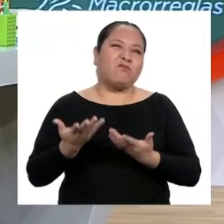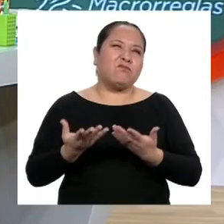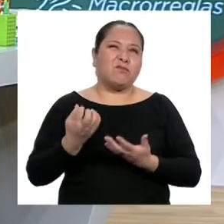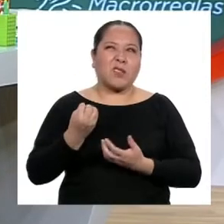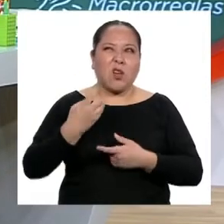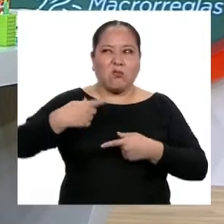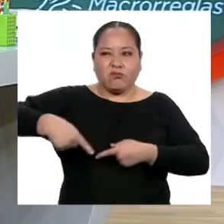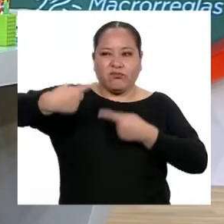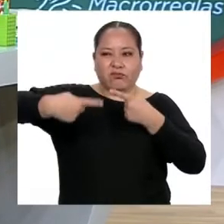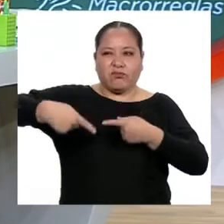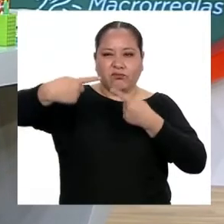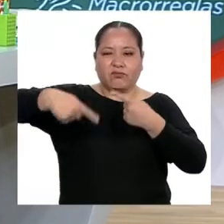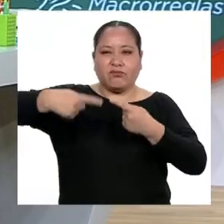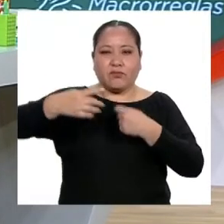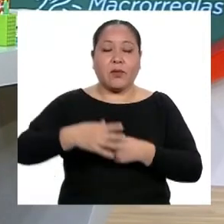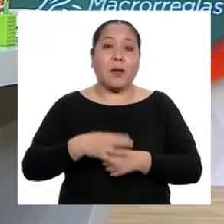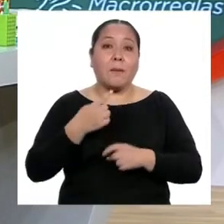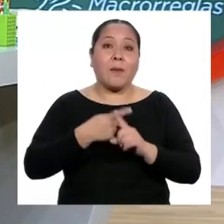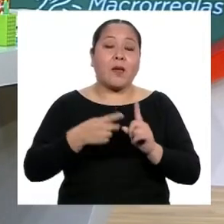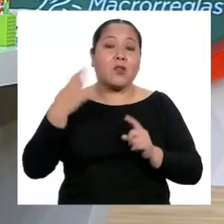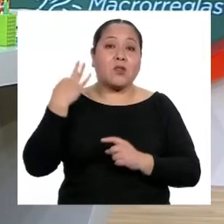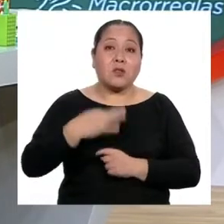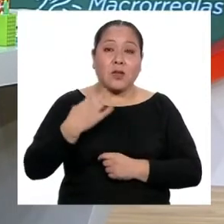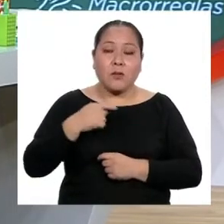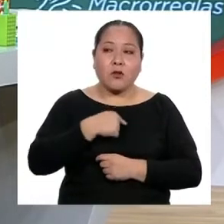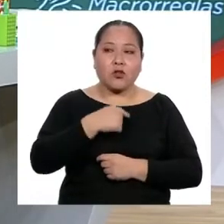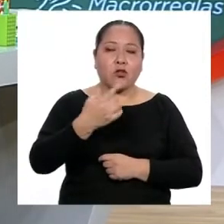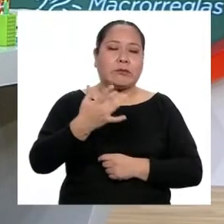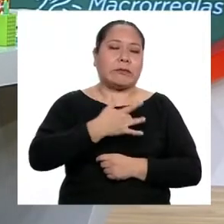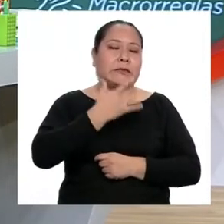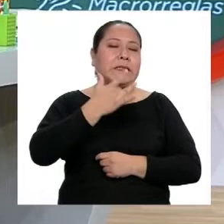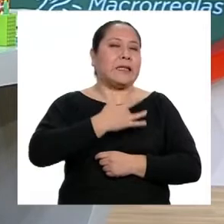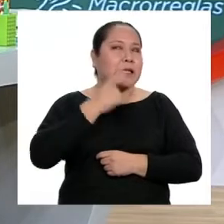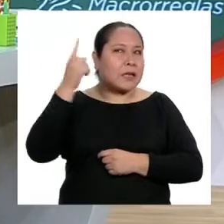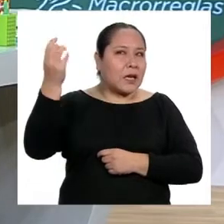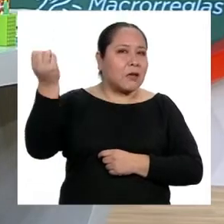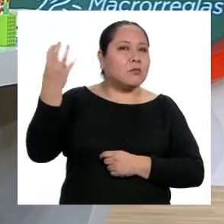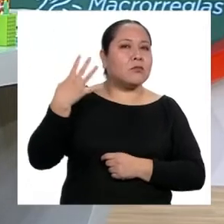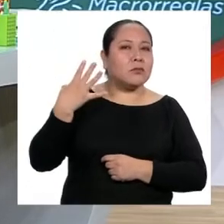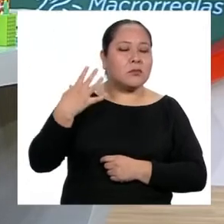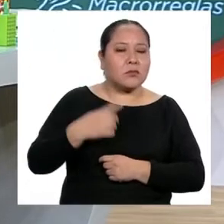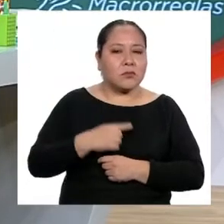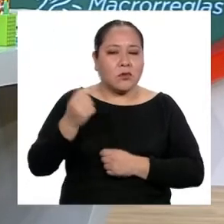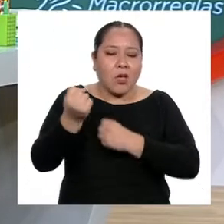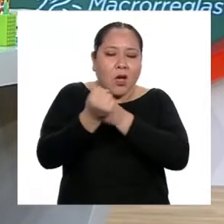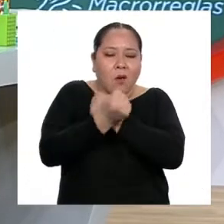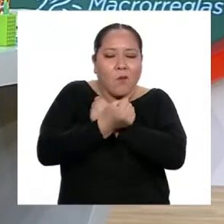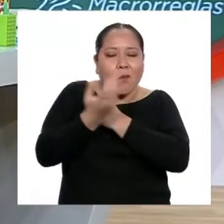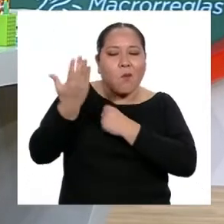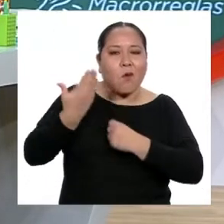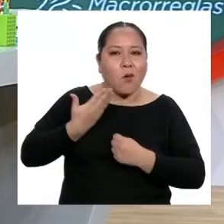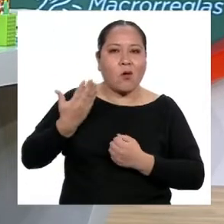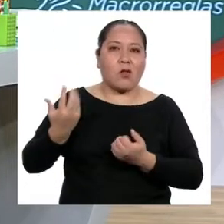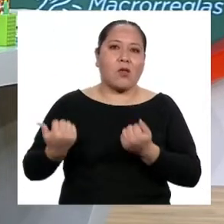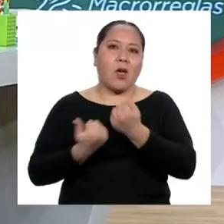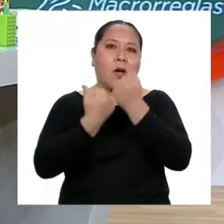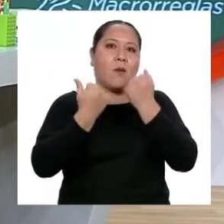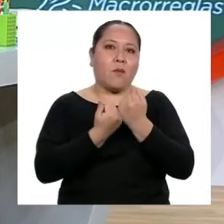discusiones, pero siempre sentí, de parte de ellos, un amor y un apoyo